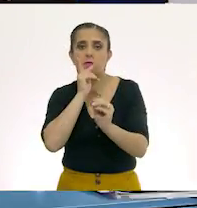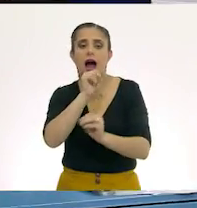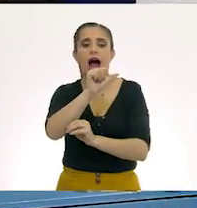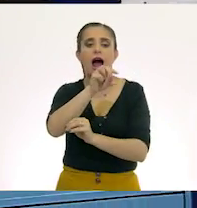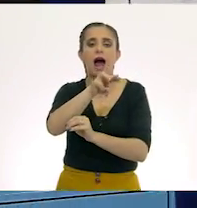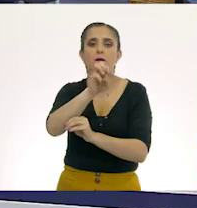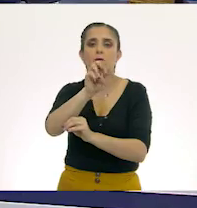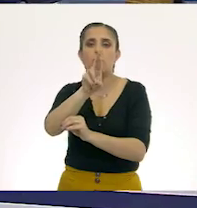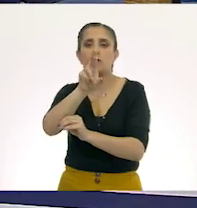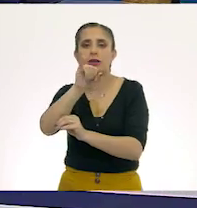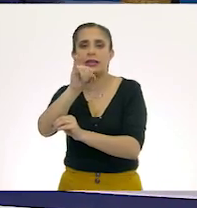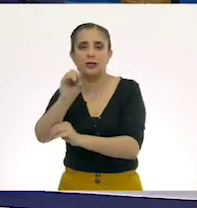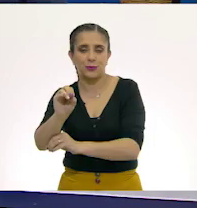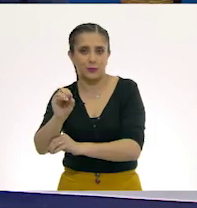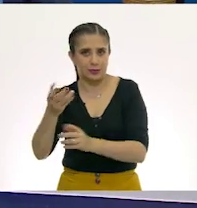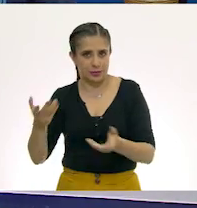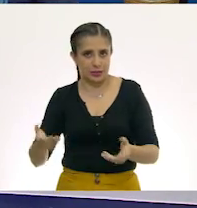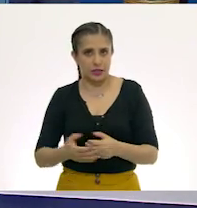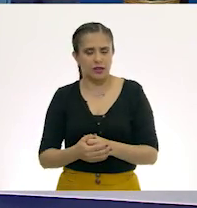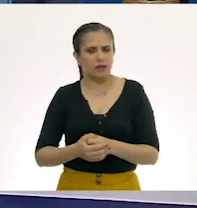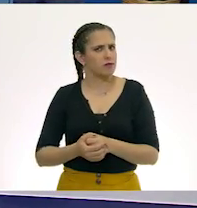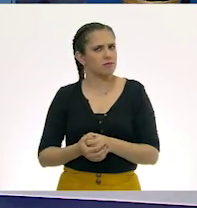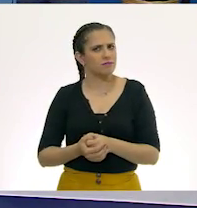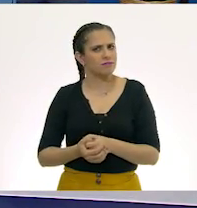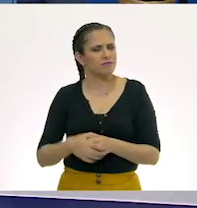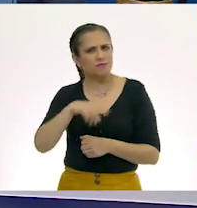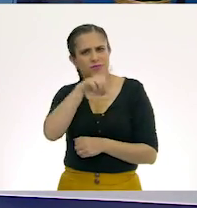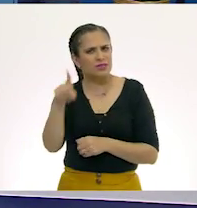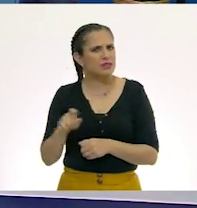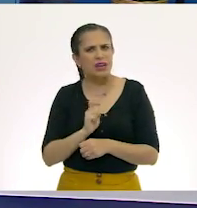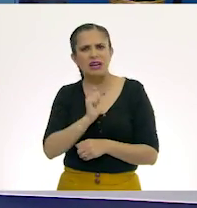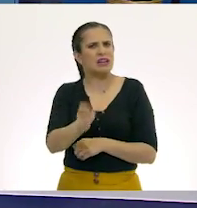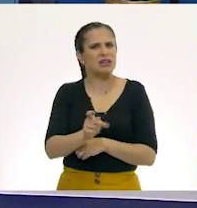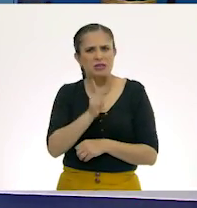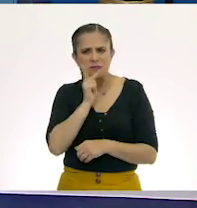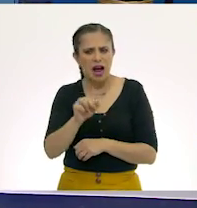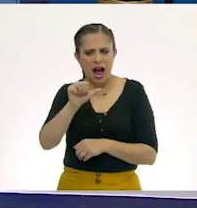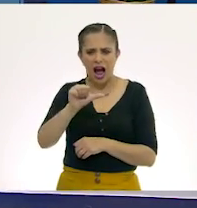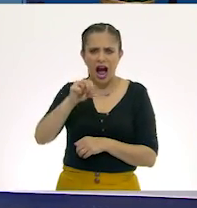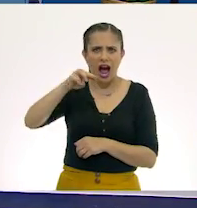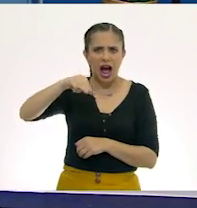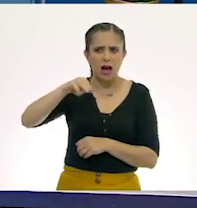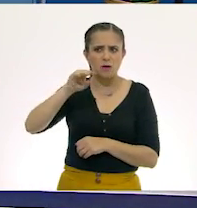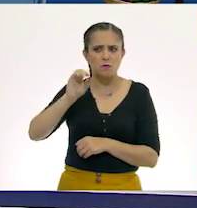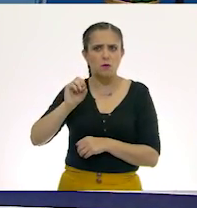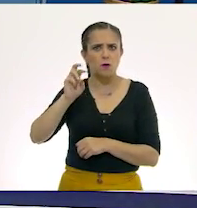¿Alguien conoce o qué significa amorío?